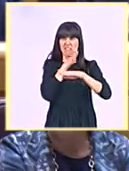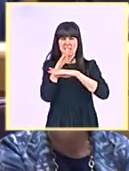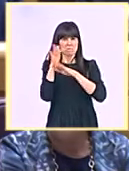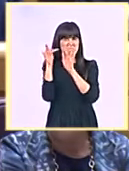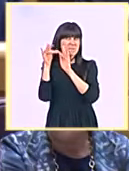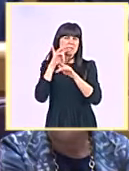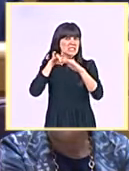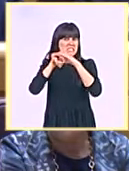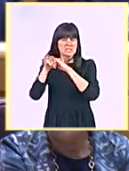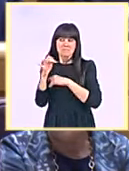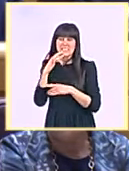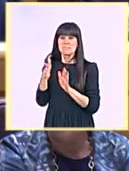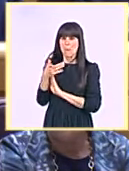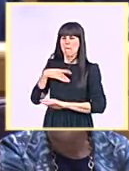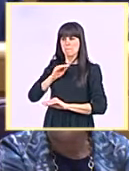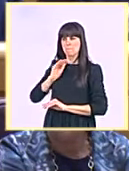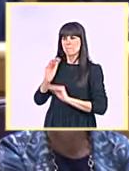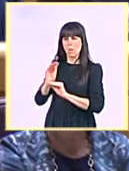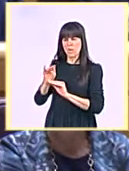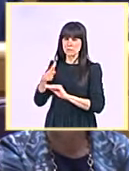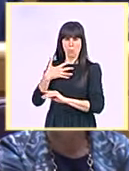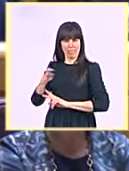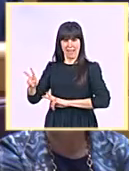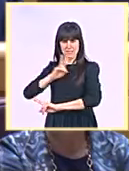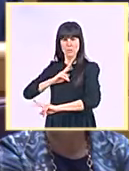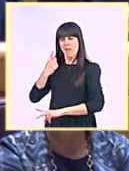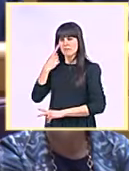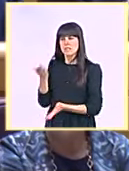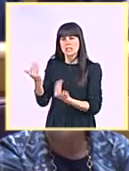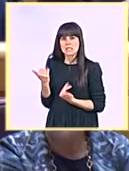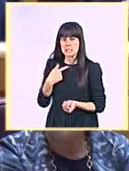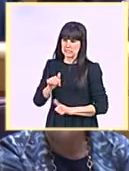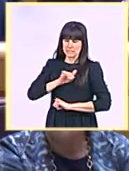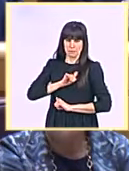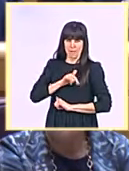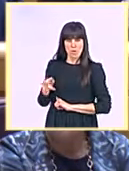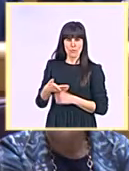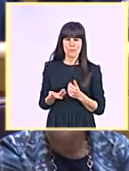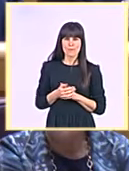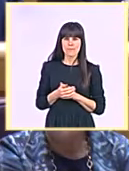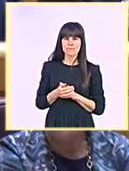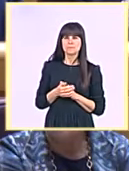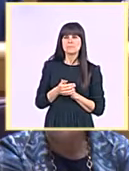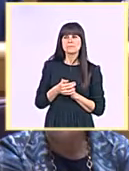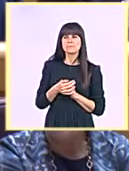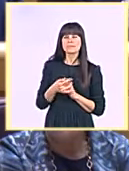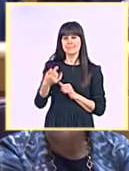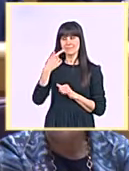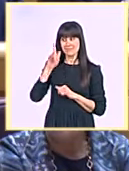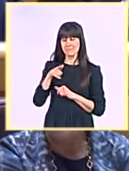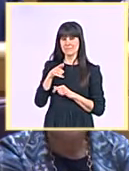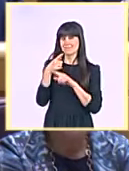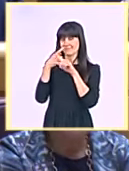puede responder y espero que lo haga. Y espero que, a diferencia de los vuelos del Falcon, este viaje